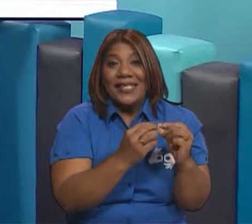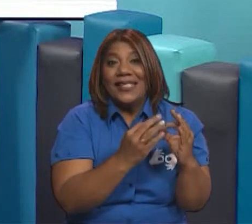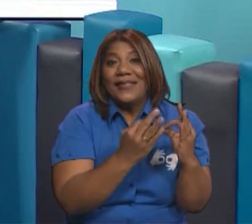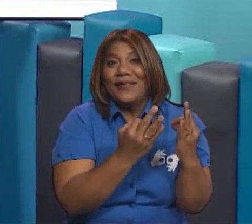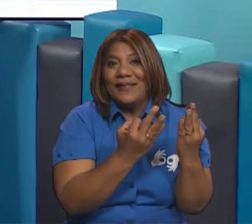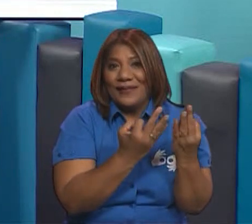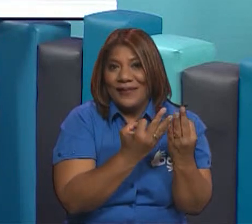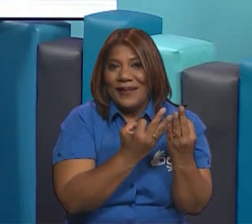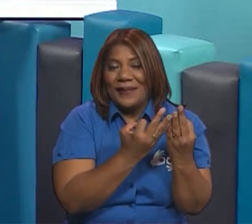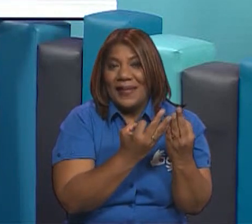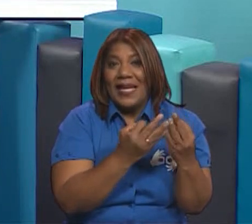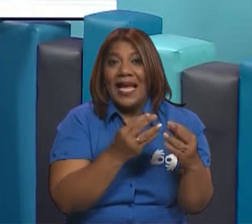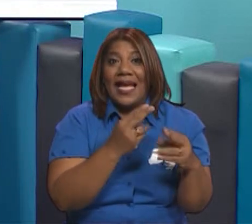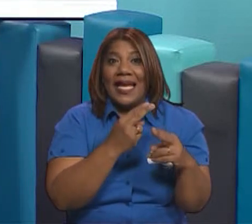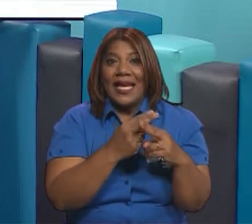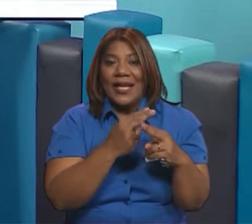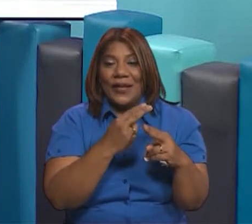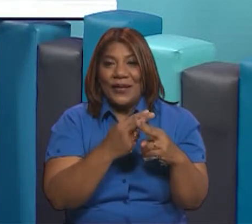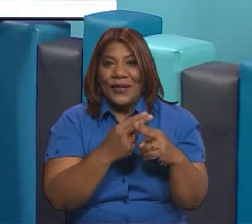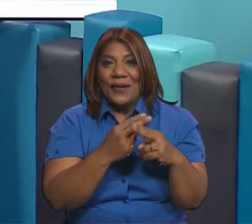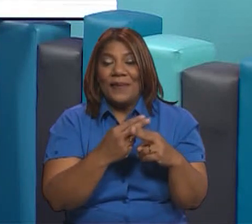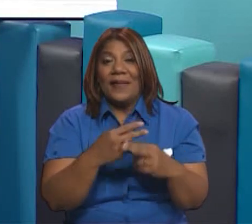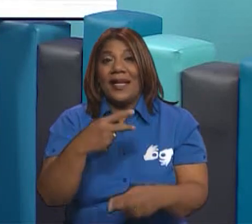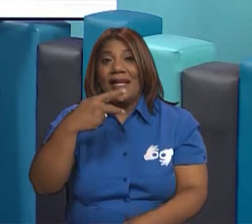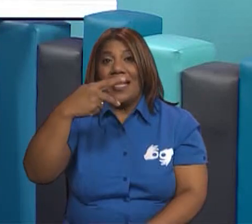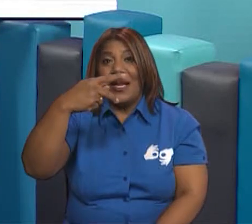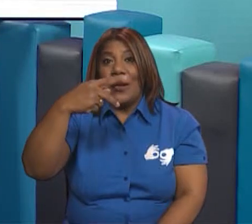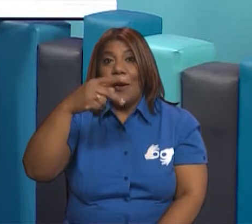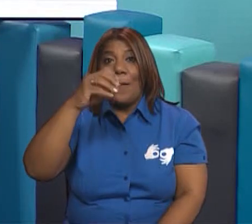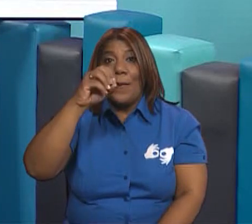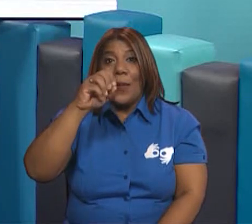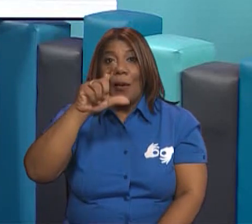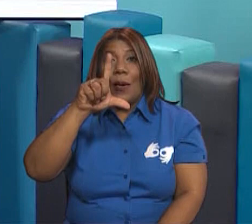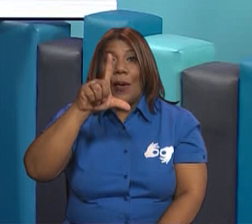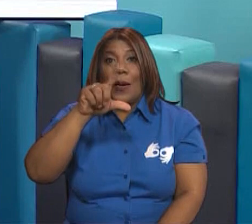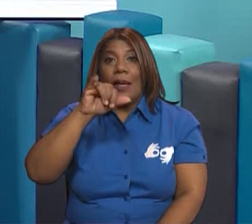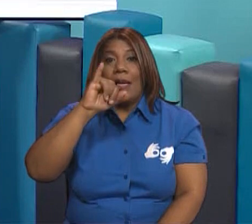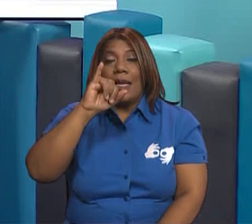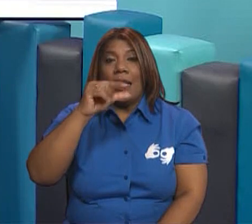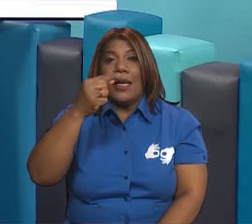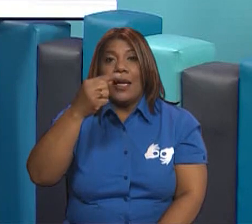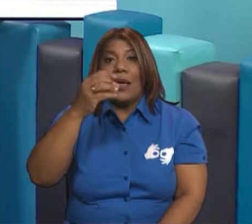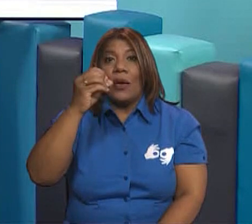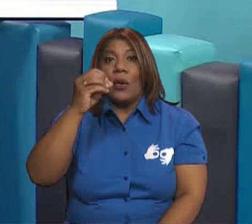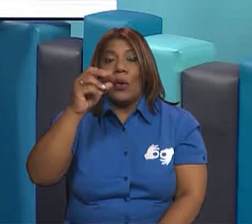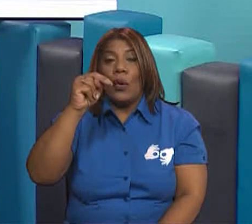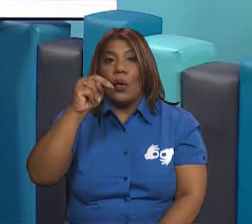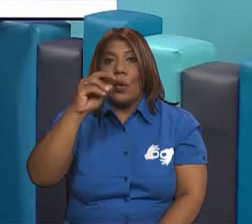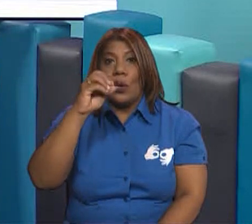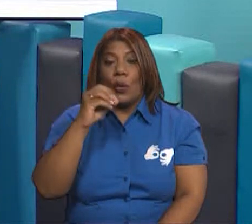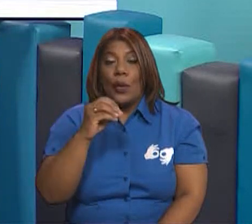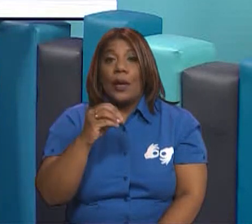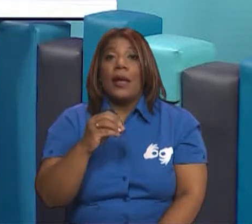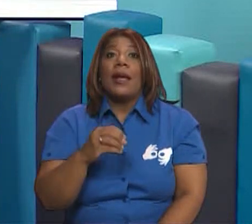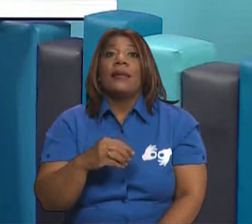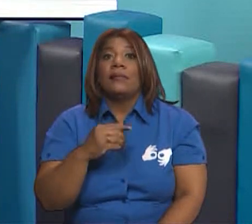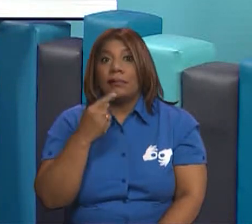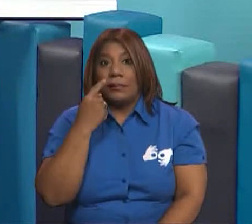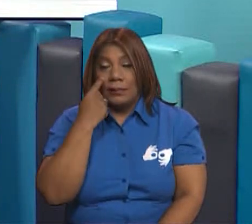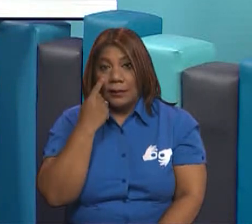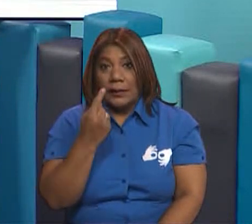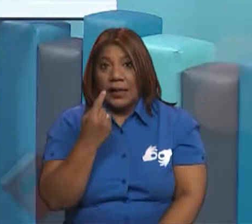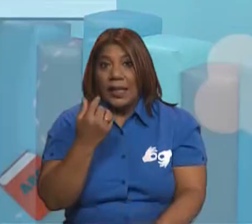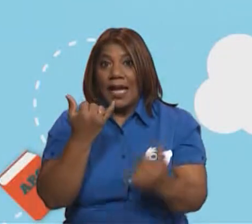esos nombres de los polígonos según la cantidad de lados que tienen. Muy bien. Estamos listos para